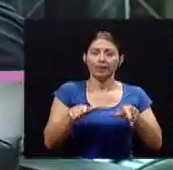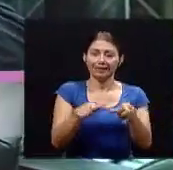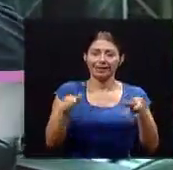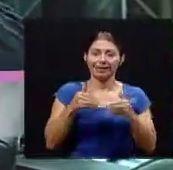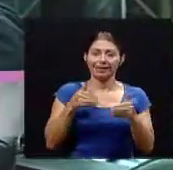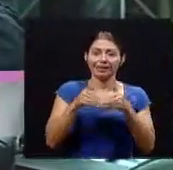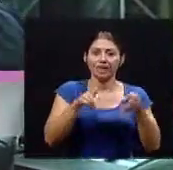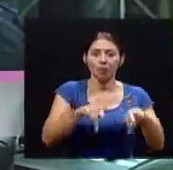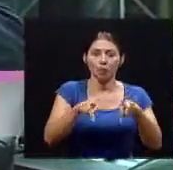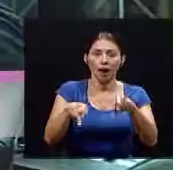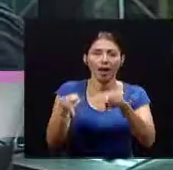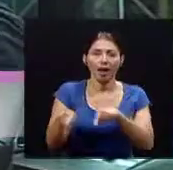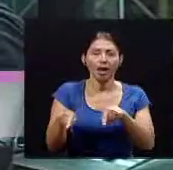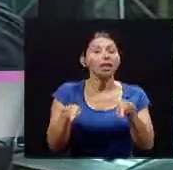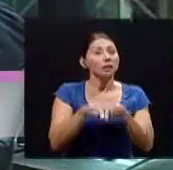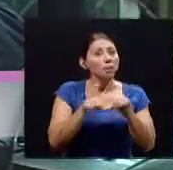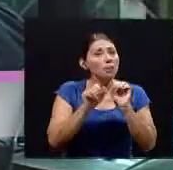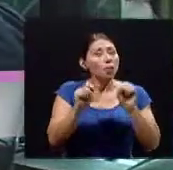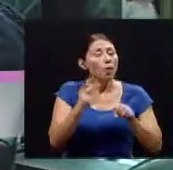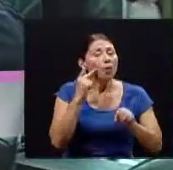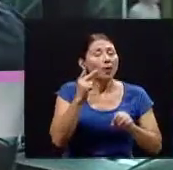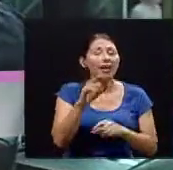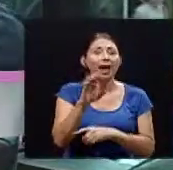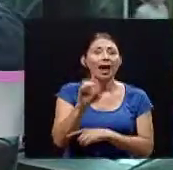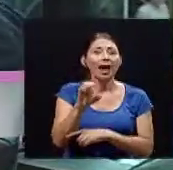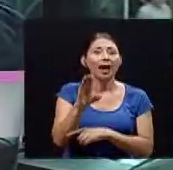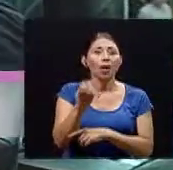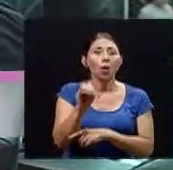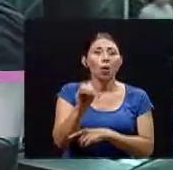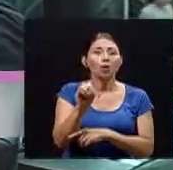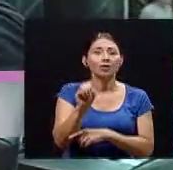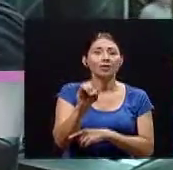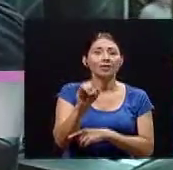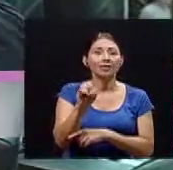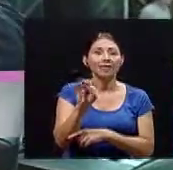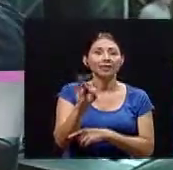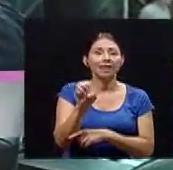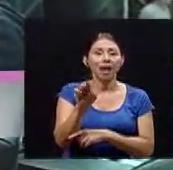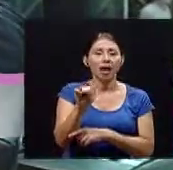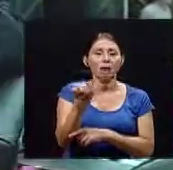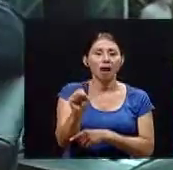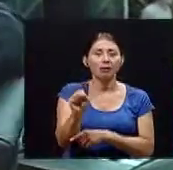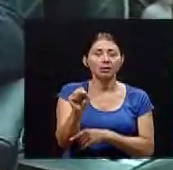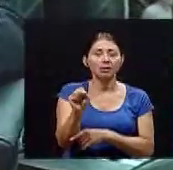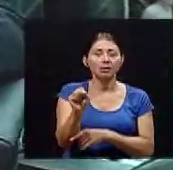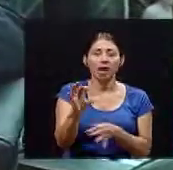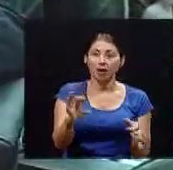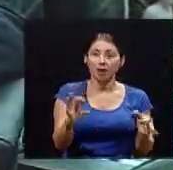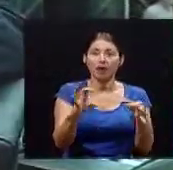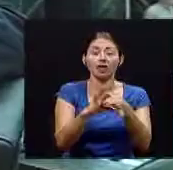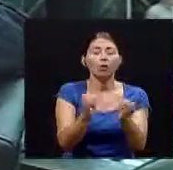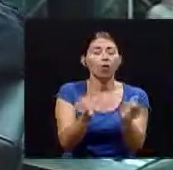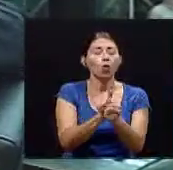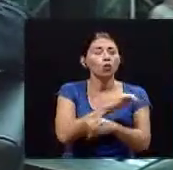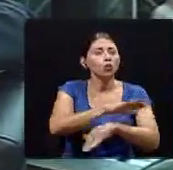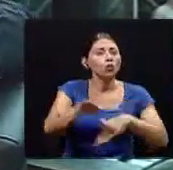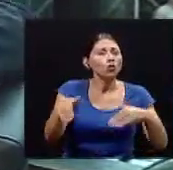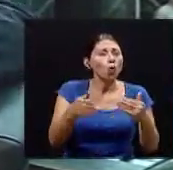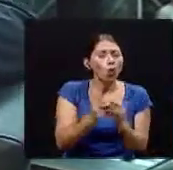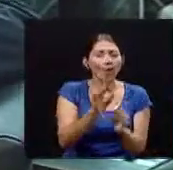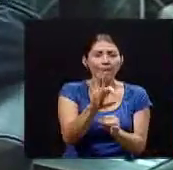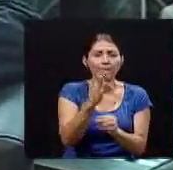como también a los ecosistemas cuando lo vemos en relación con todas las especies que ocupan